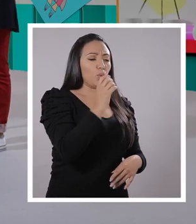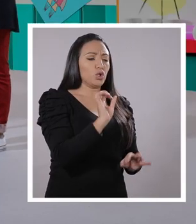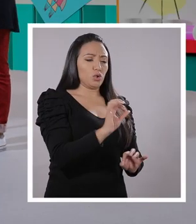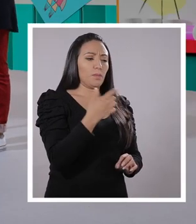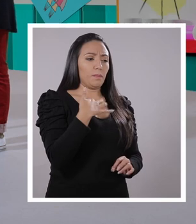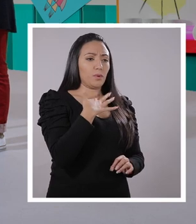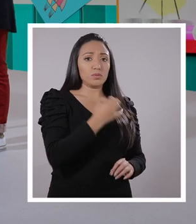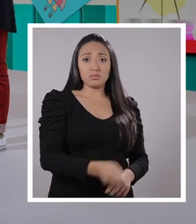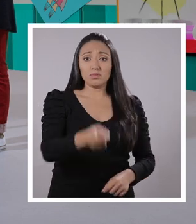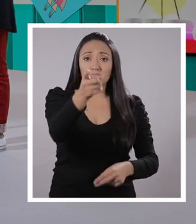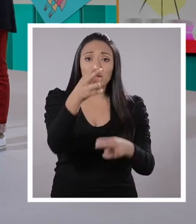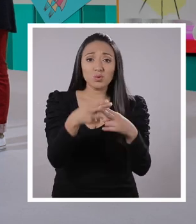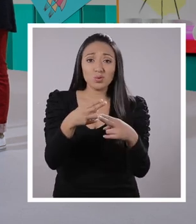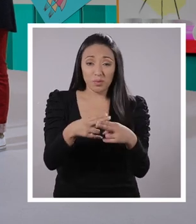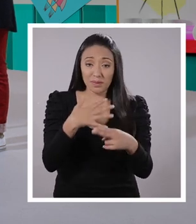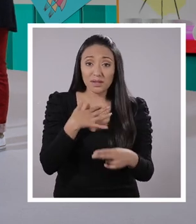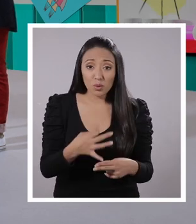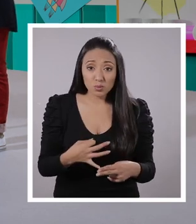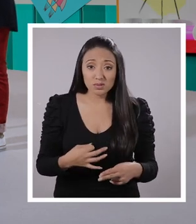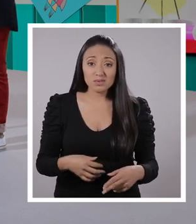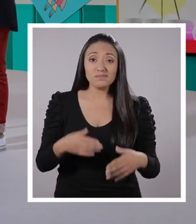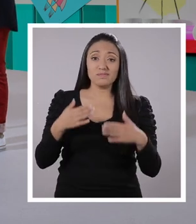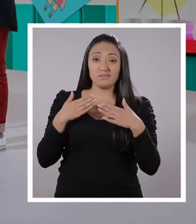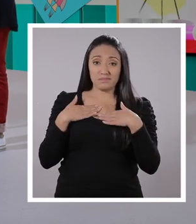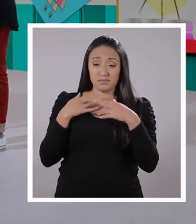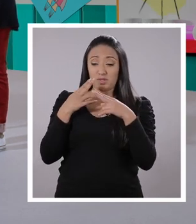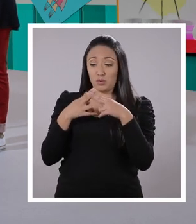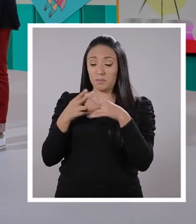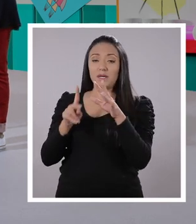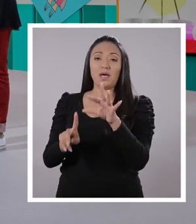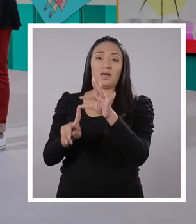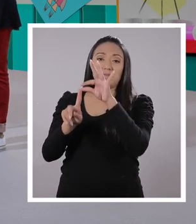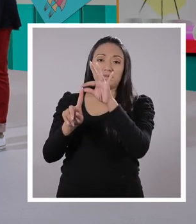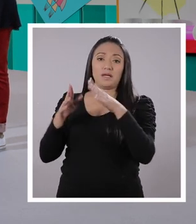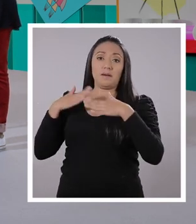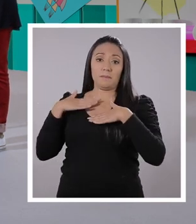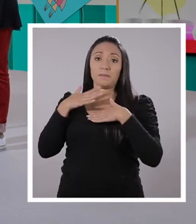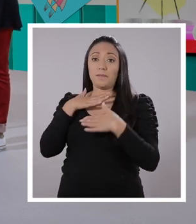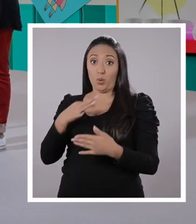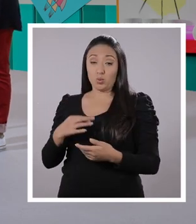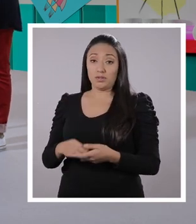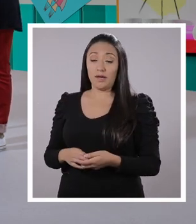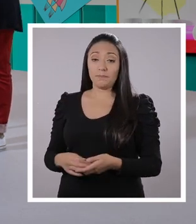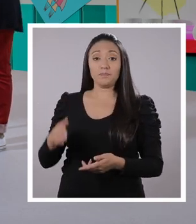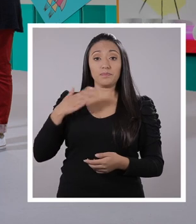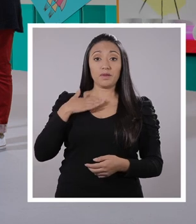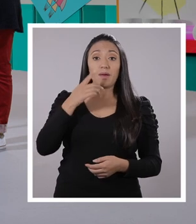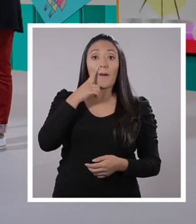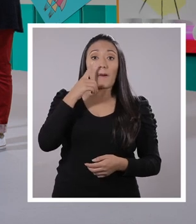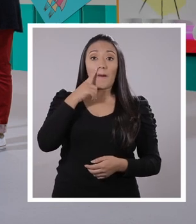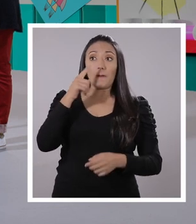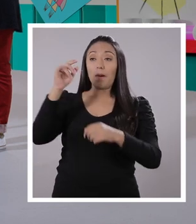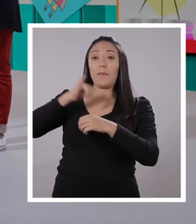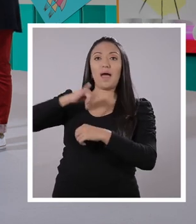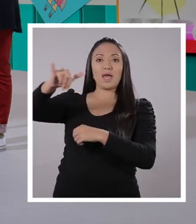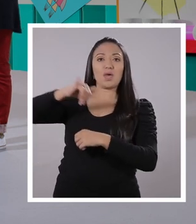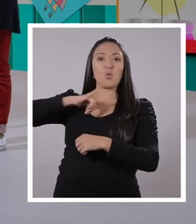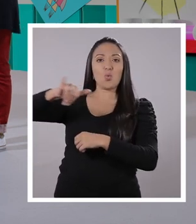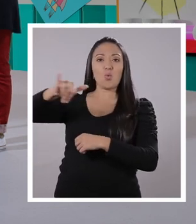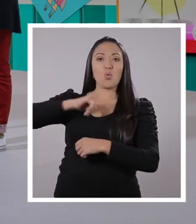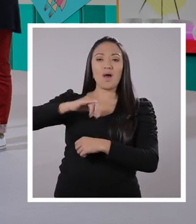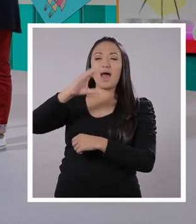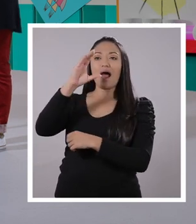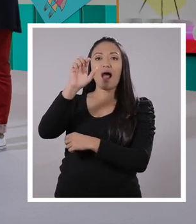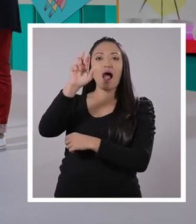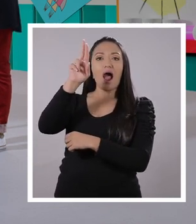¿Te gusta tu nombre? Me gusta, profesora Bonito, Pancho. ¿Y a ustedes les gusta su nombre? Mi nombre es muy especial. Me encanta, además,